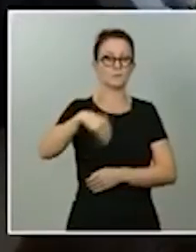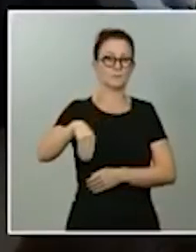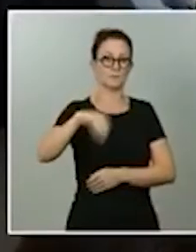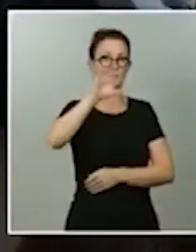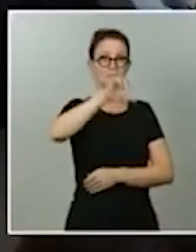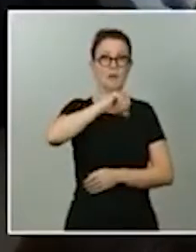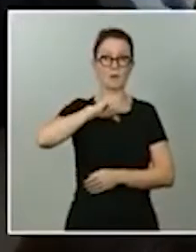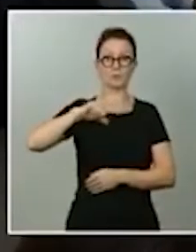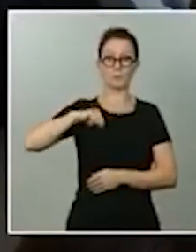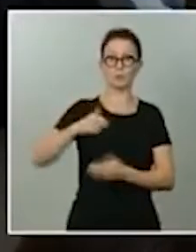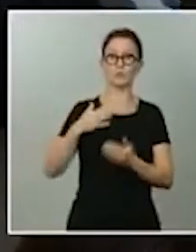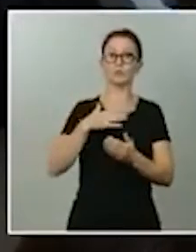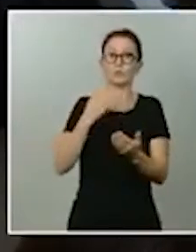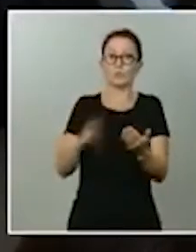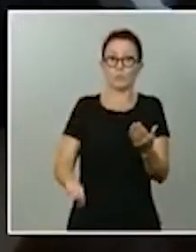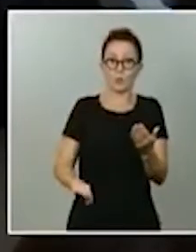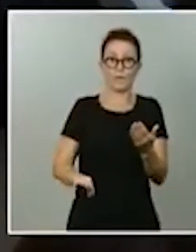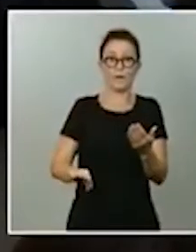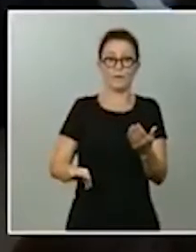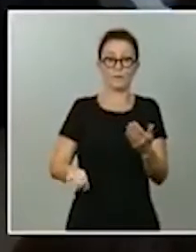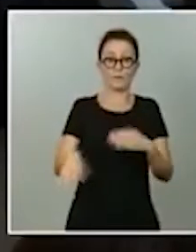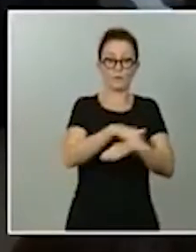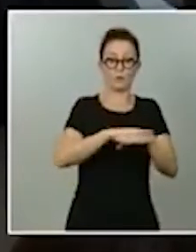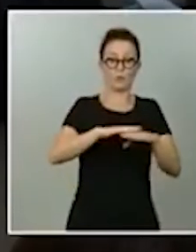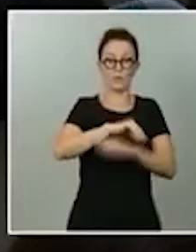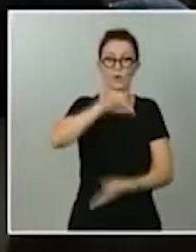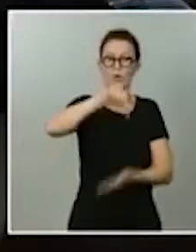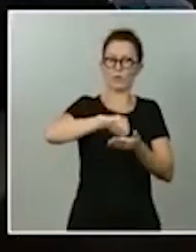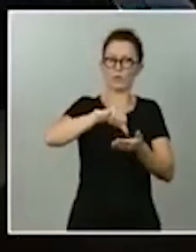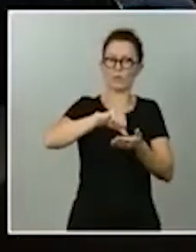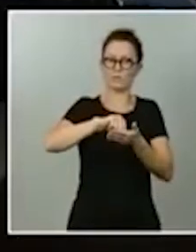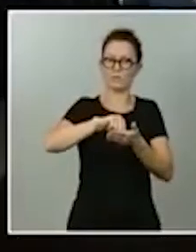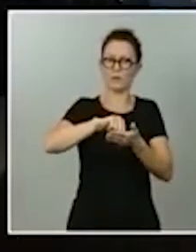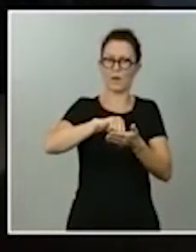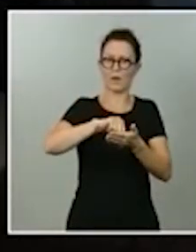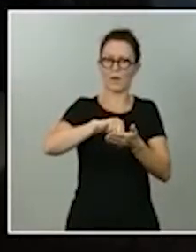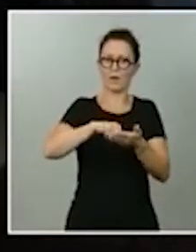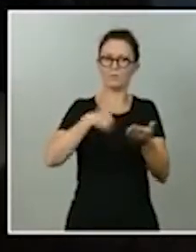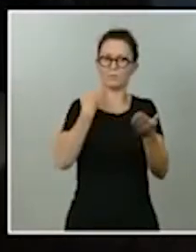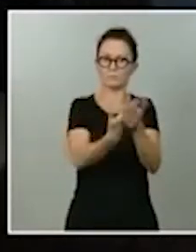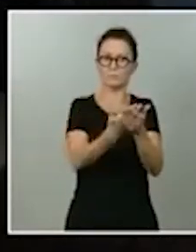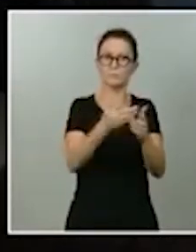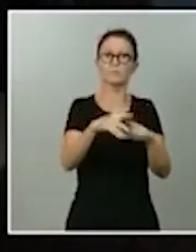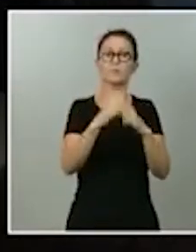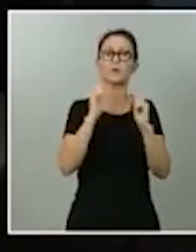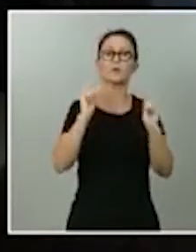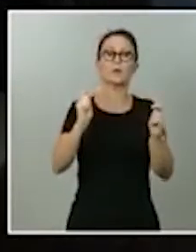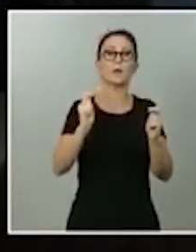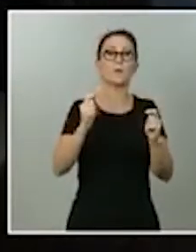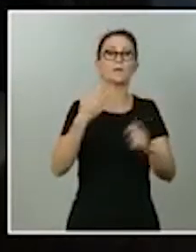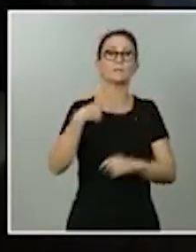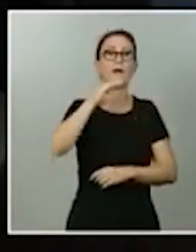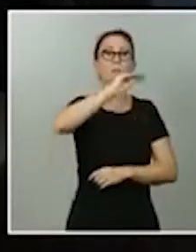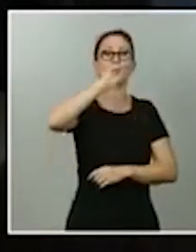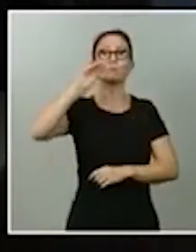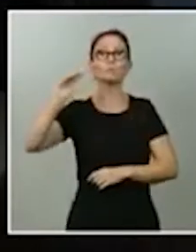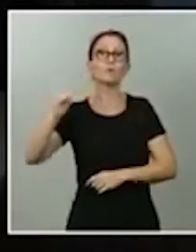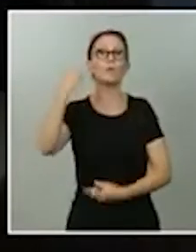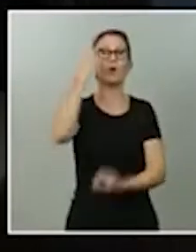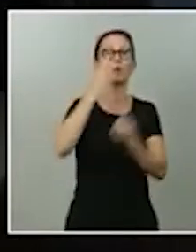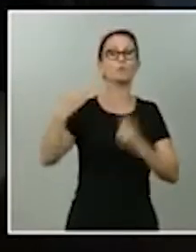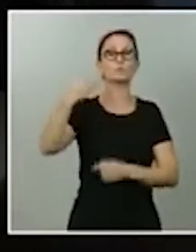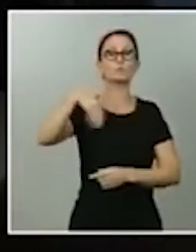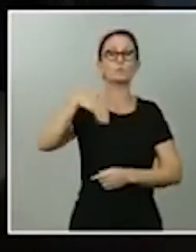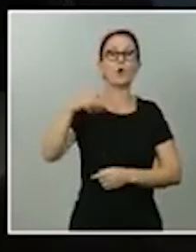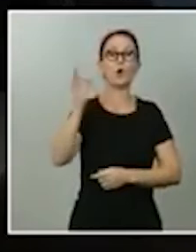estado de alarma, si lo ha consultado con algunos presidentes autonómicos o si es incluso propuesta